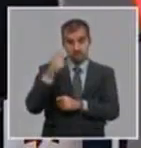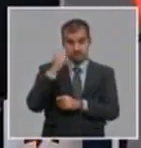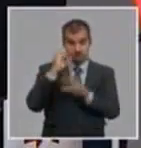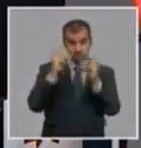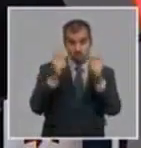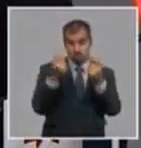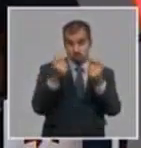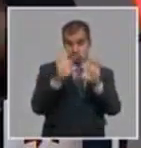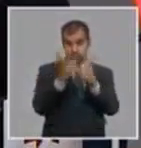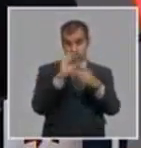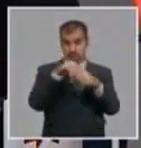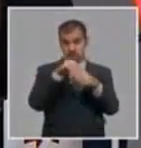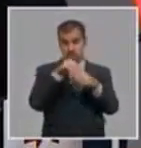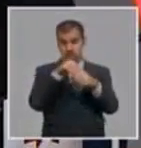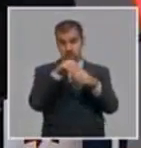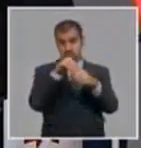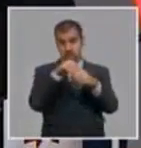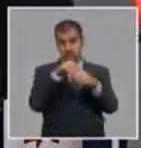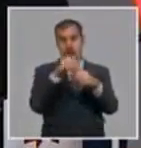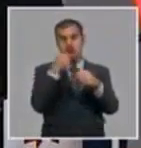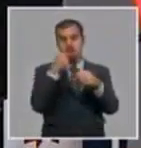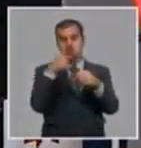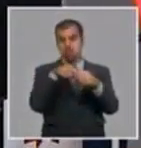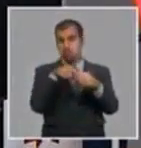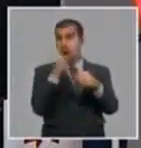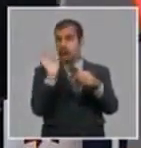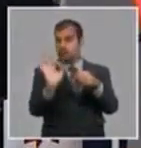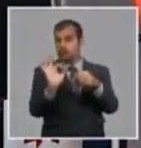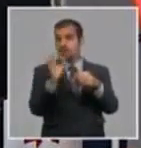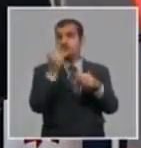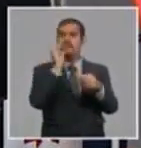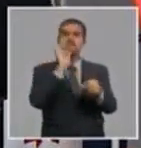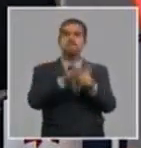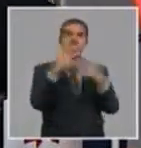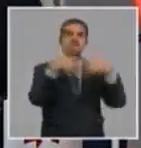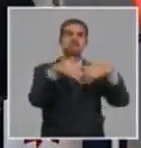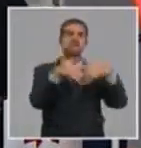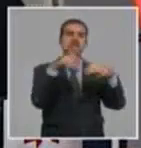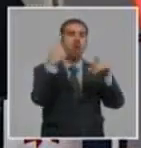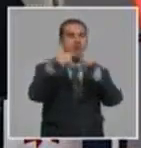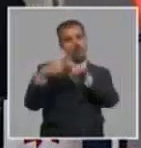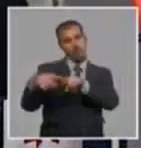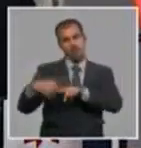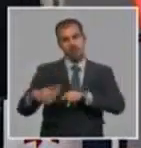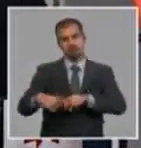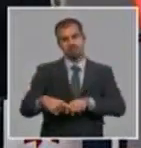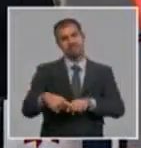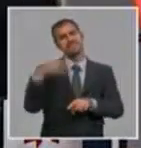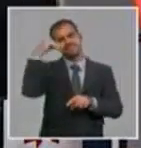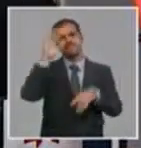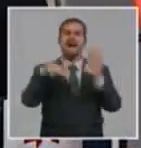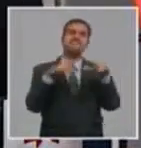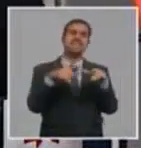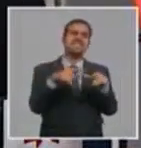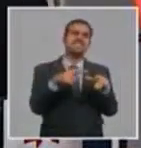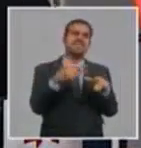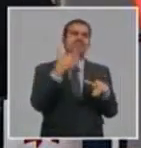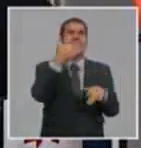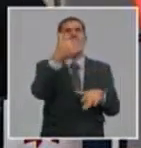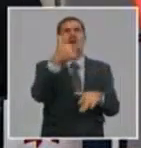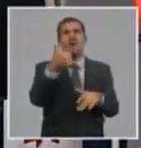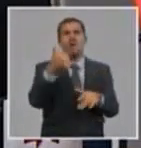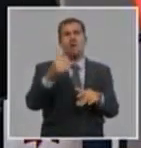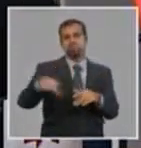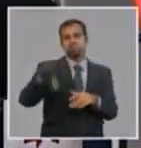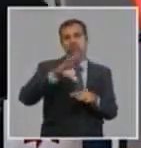económico, ellos empiecen a acumular su capital para poder desarrollar, que a veces puede ser que no sea suficiente, pero, en la misma medida que